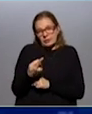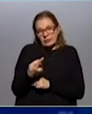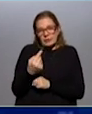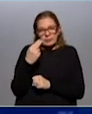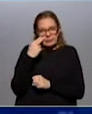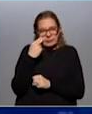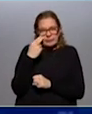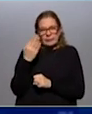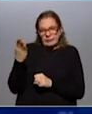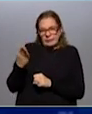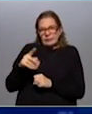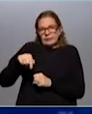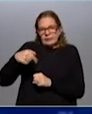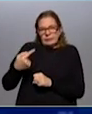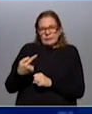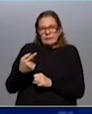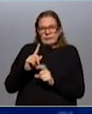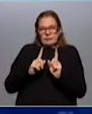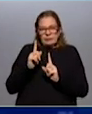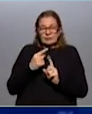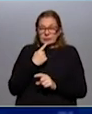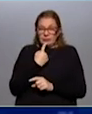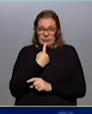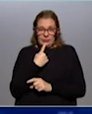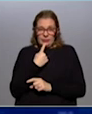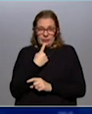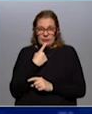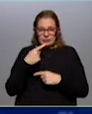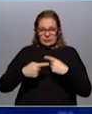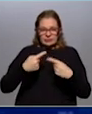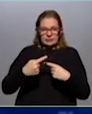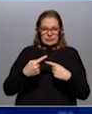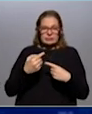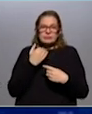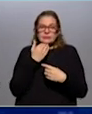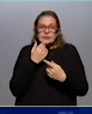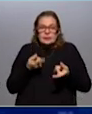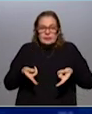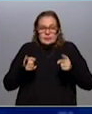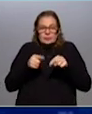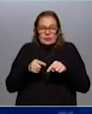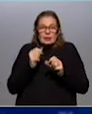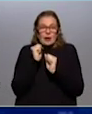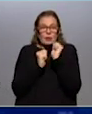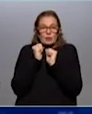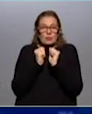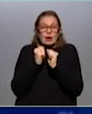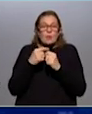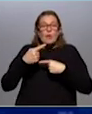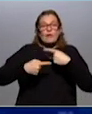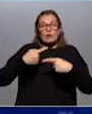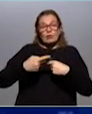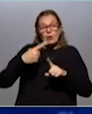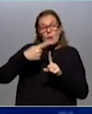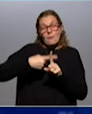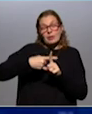empleo y sobre la tasa de actividad. Eso es algo sobre lo que hay mucha incertidumbre y depende de la reactivación de la economía, cómo va a evolucionar en los